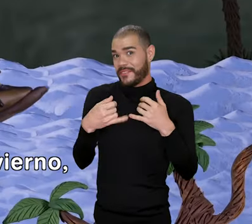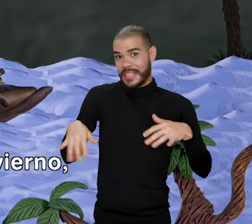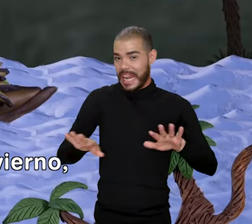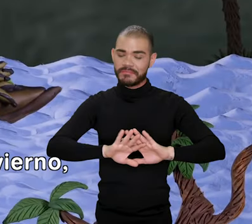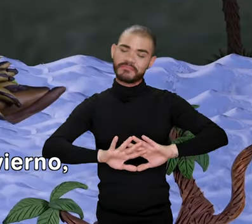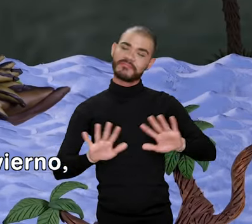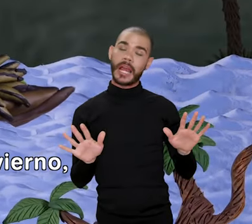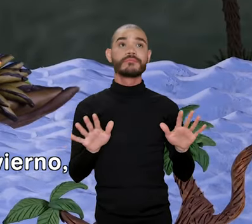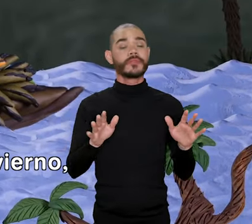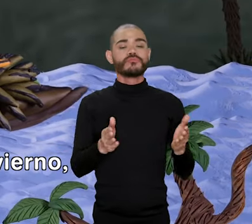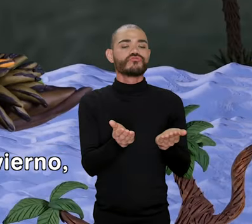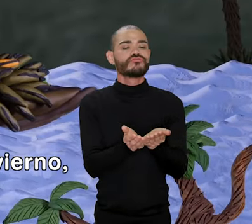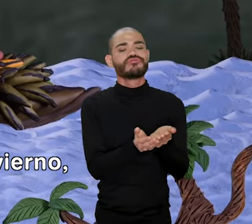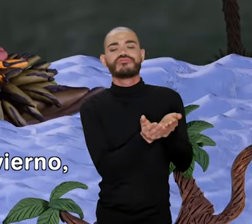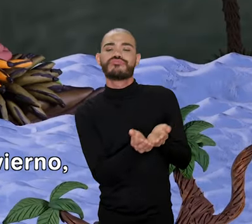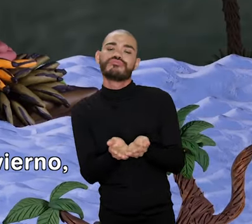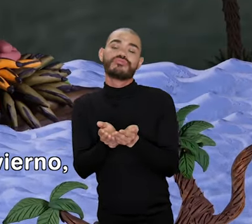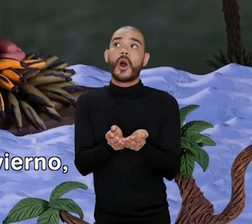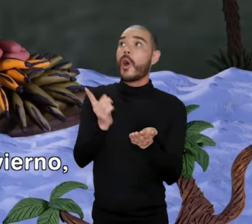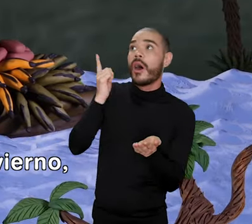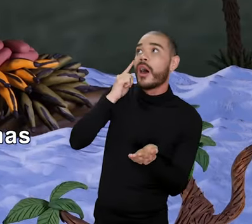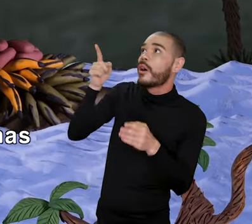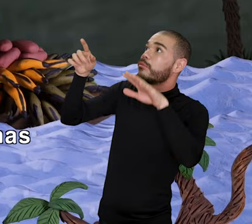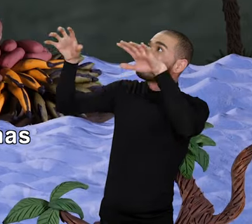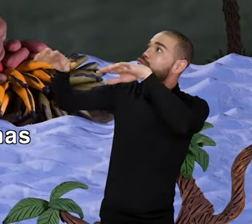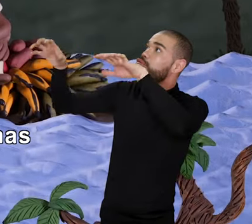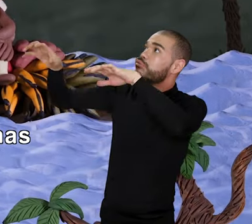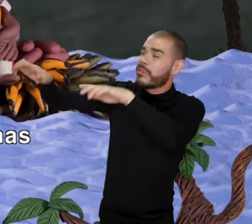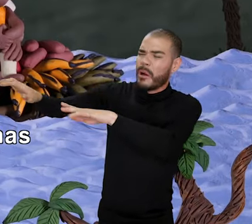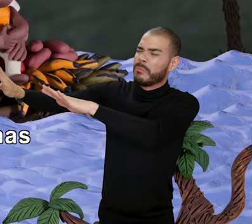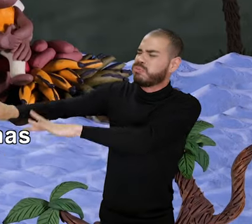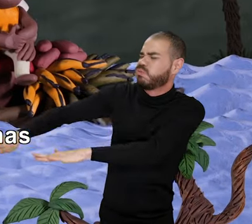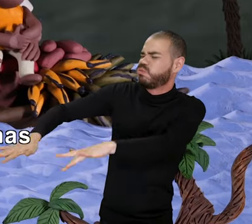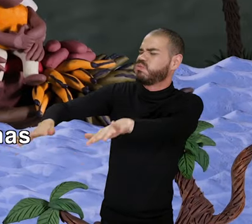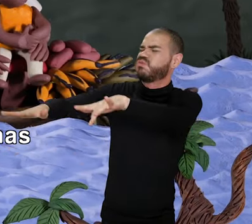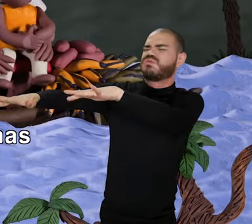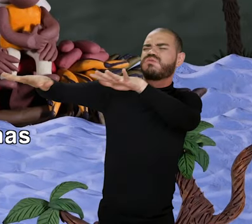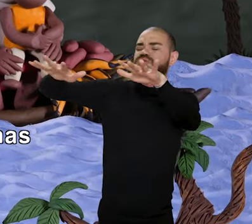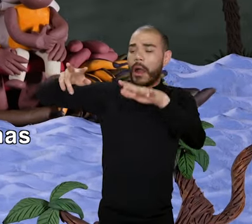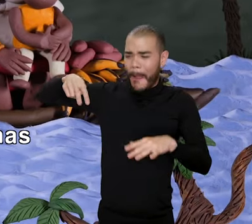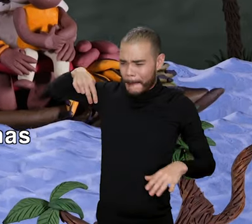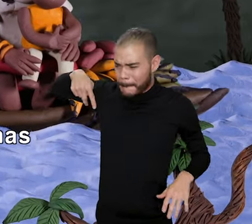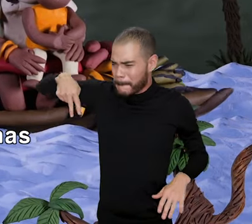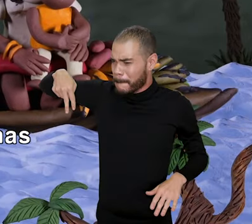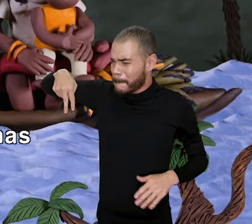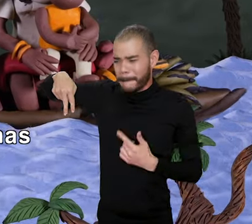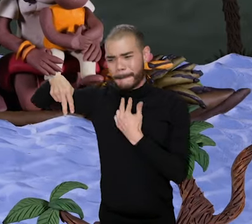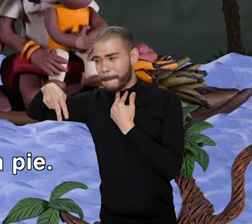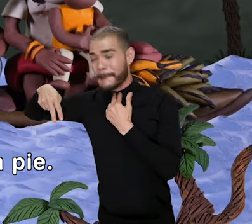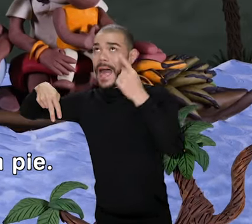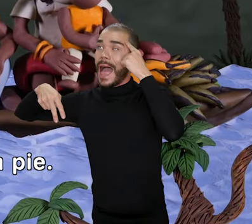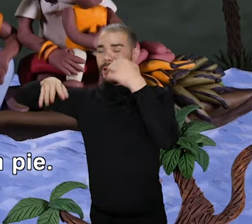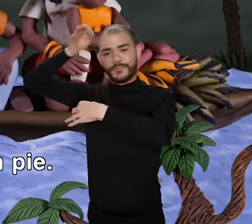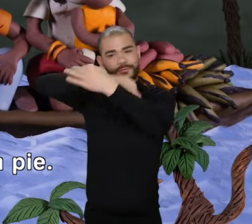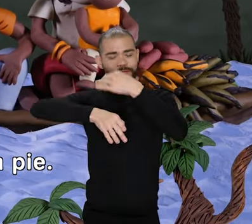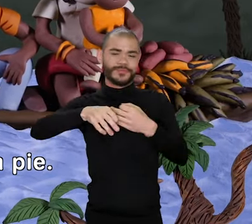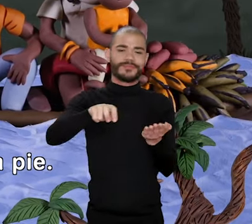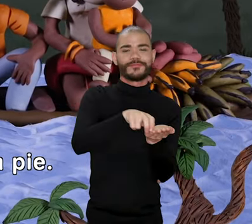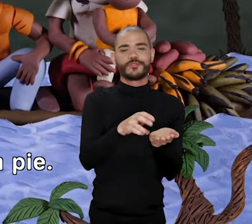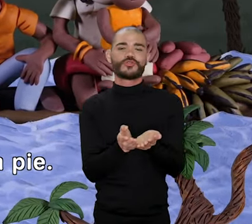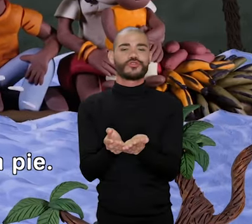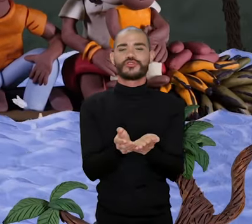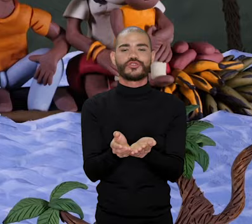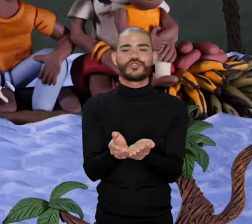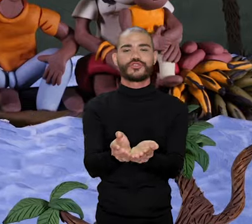finalmente, la curiara está lista para el invierno, cuando ríos, caños y lagunas inundan la sabana y no es posible